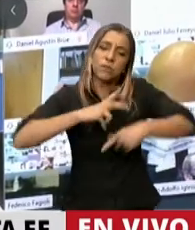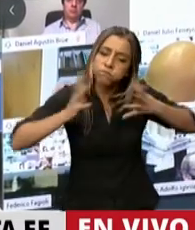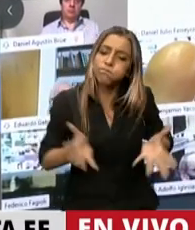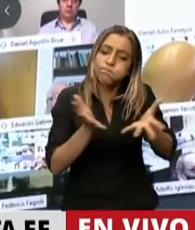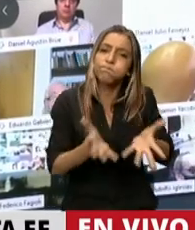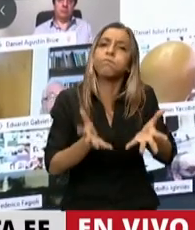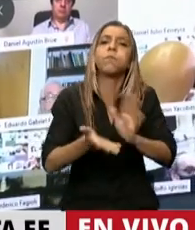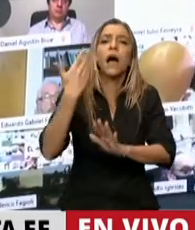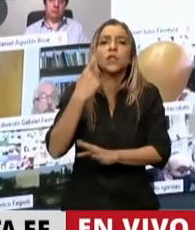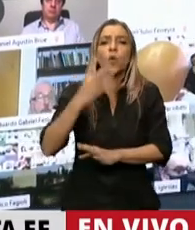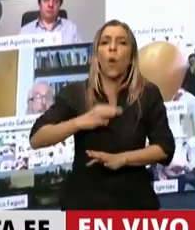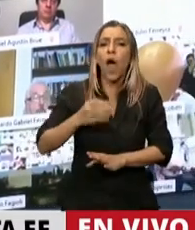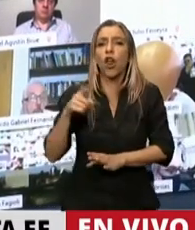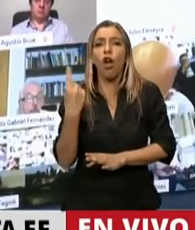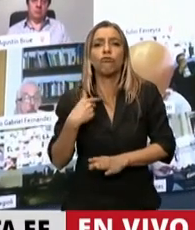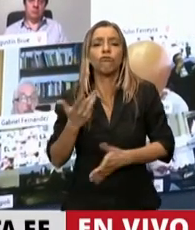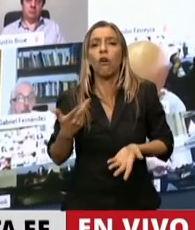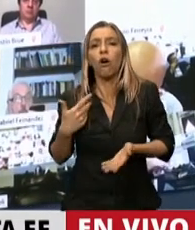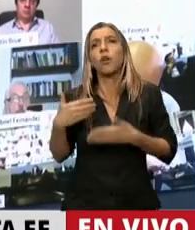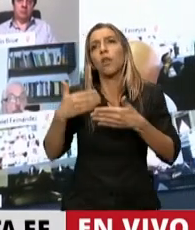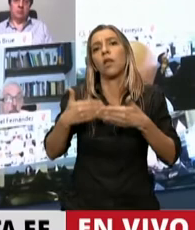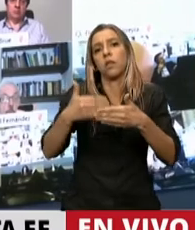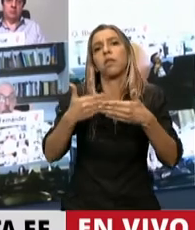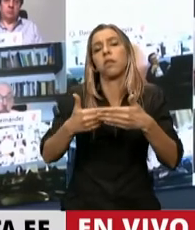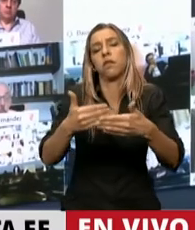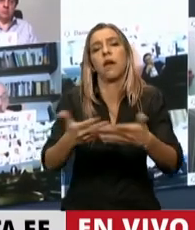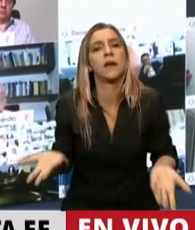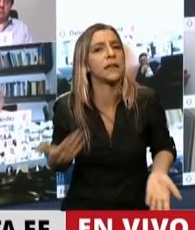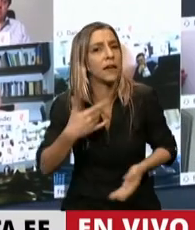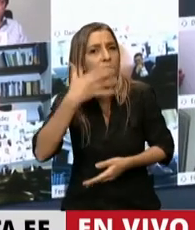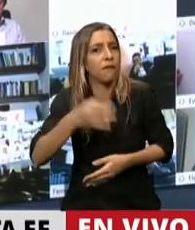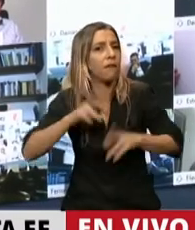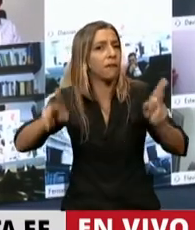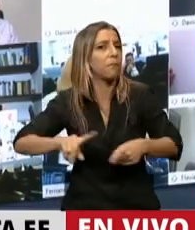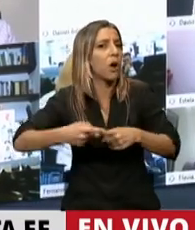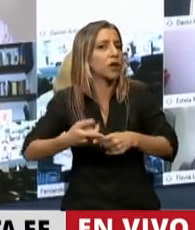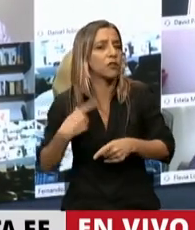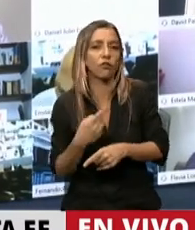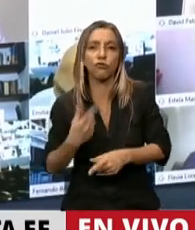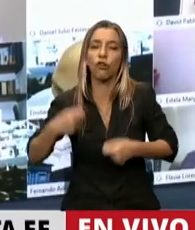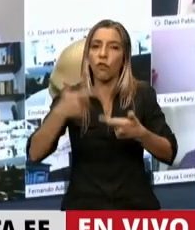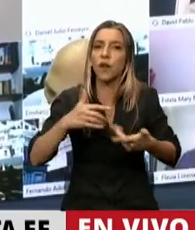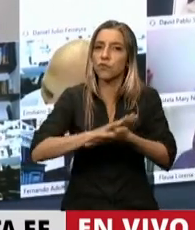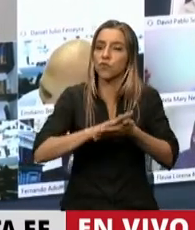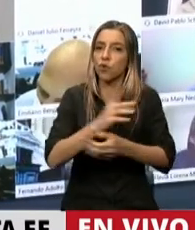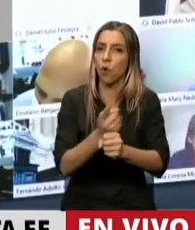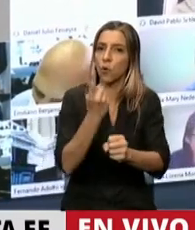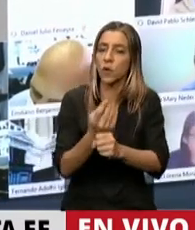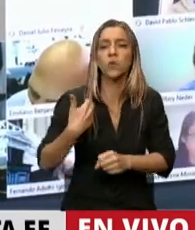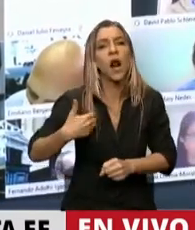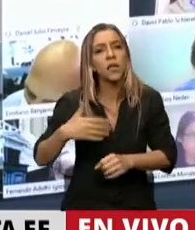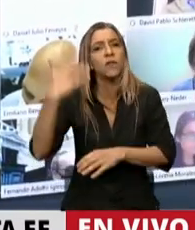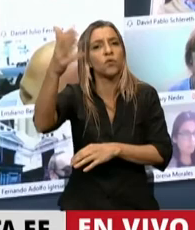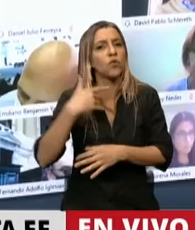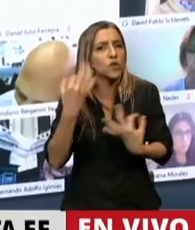perdiendo tiempo. La política no pudo estar al servicio de estos emprendedores. La Argentina va a tener muy buenas noticias en